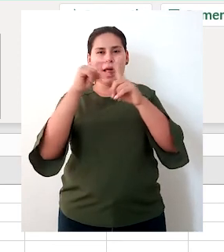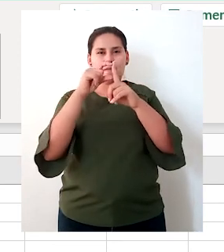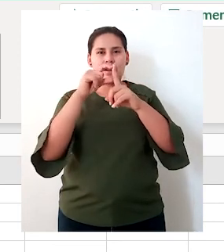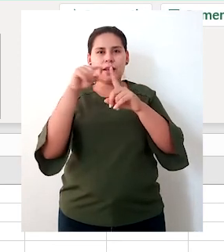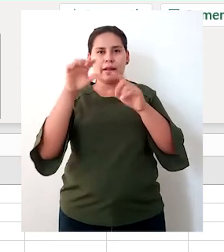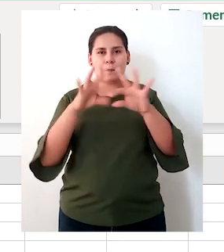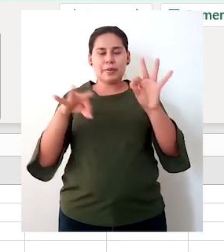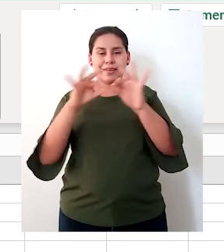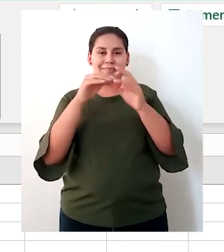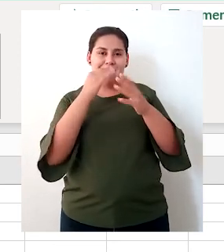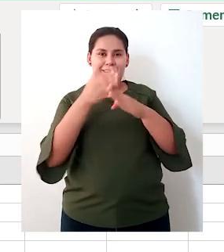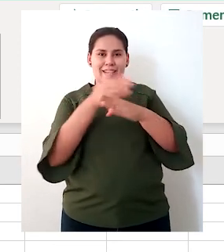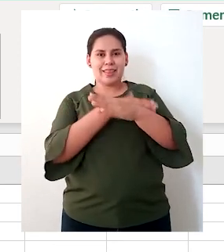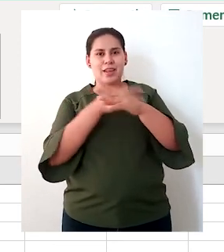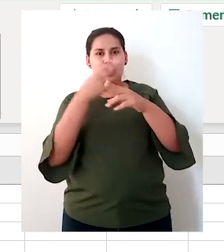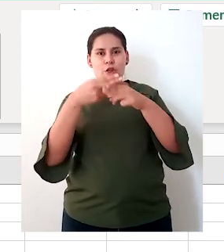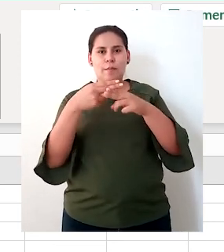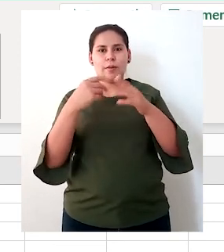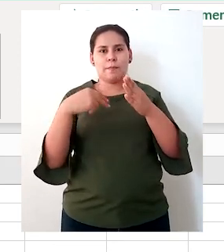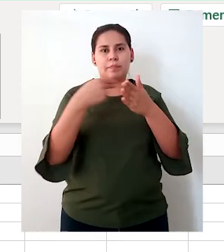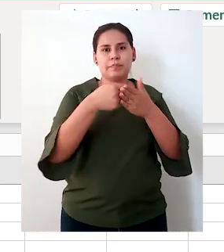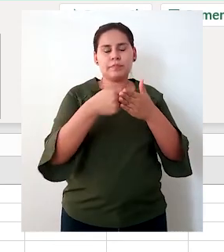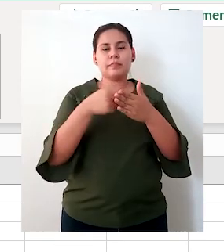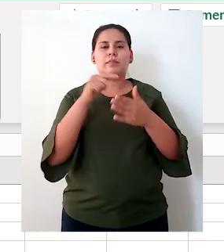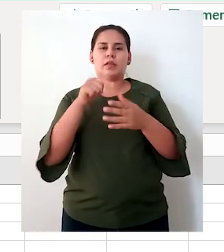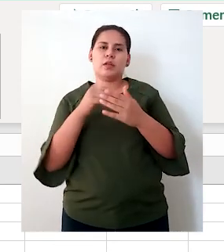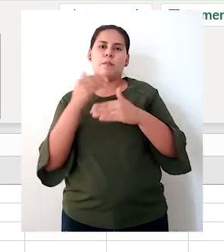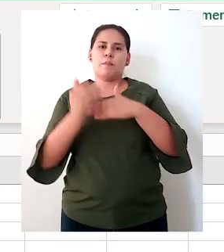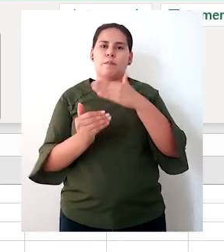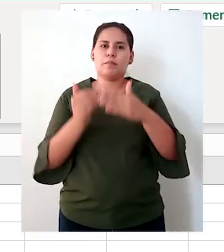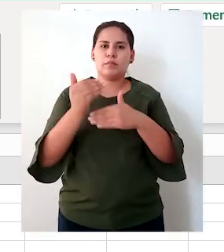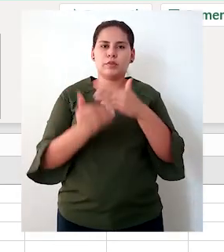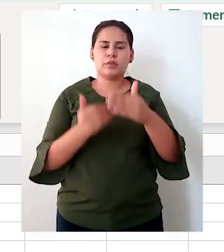importo, empieza a realizar todo el proceso,